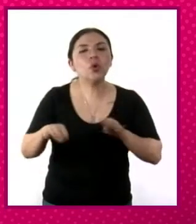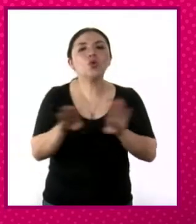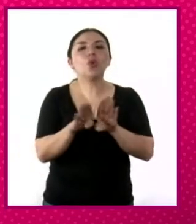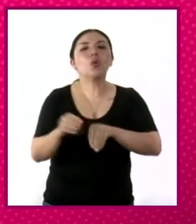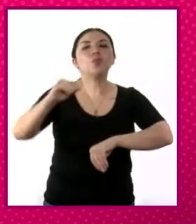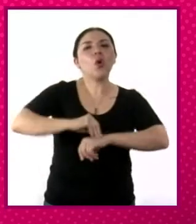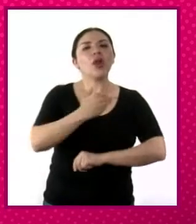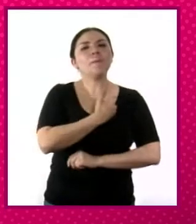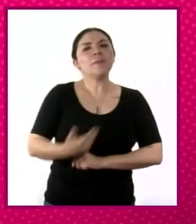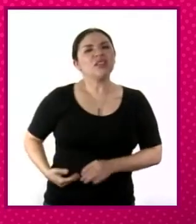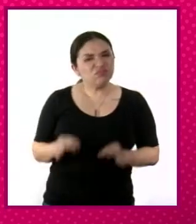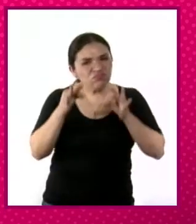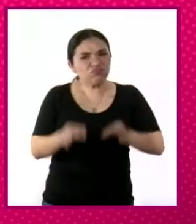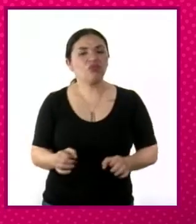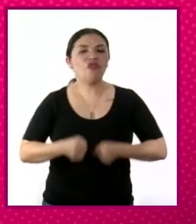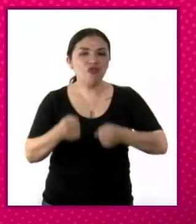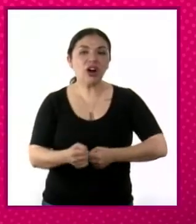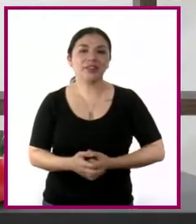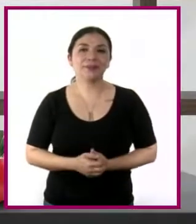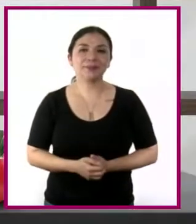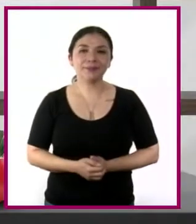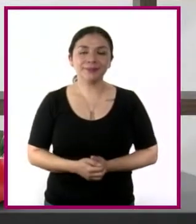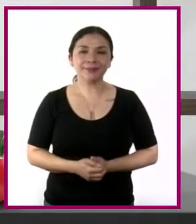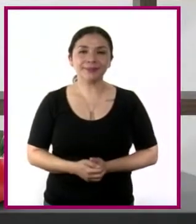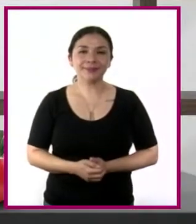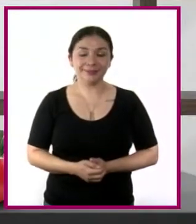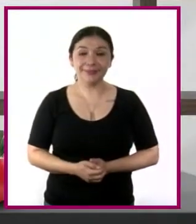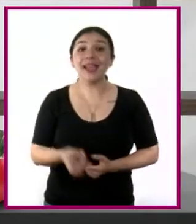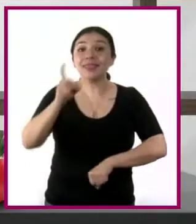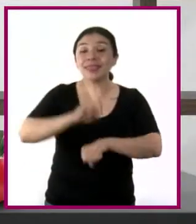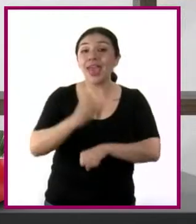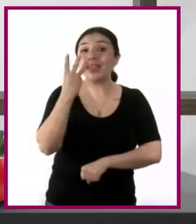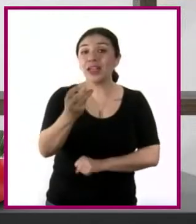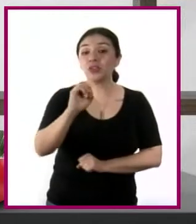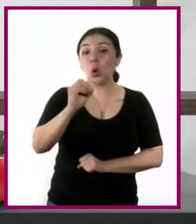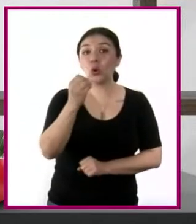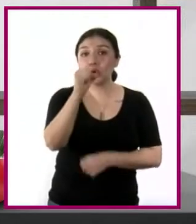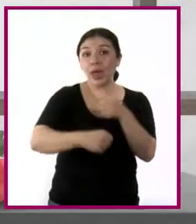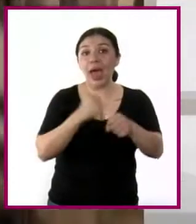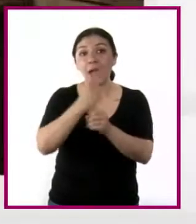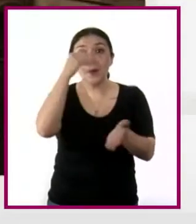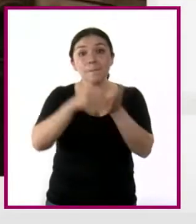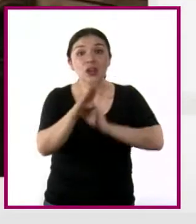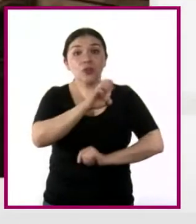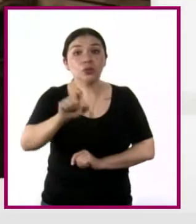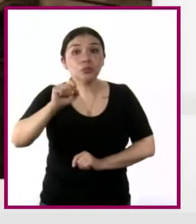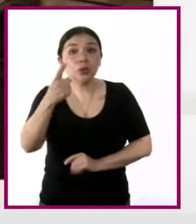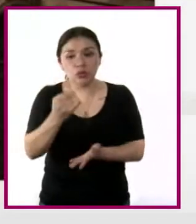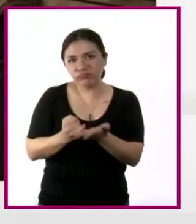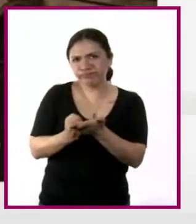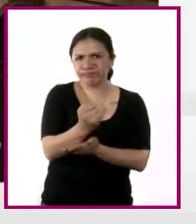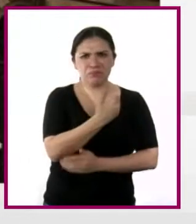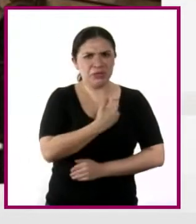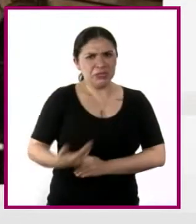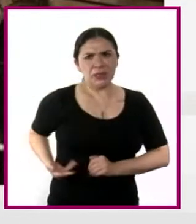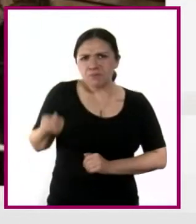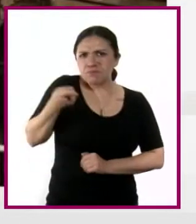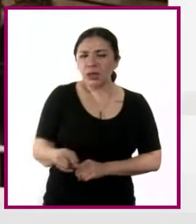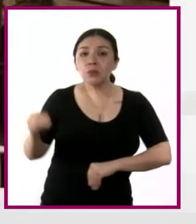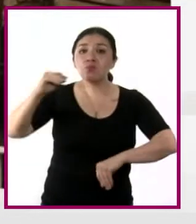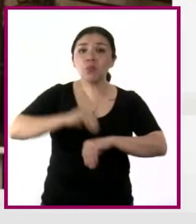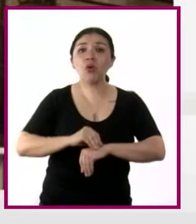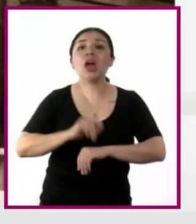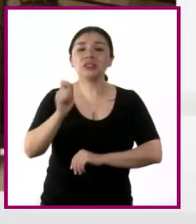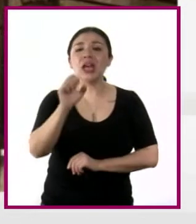un presidencialismo fuerte. El 3 de octubre de 1921 por decreto presidencial se creó la